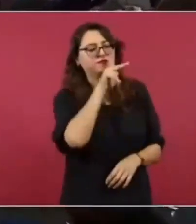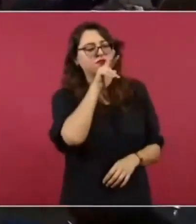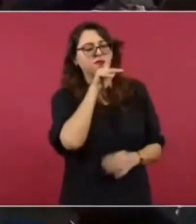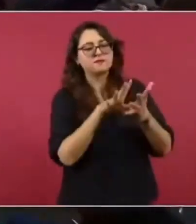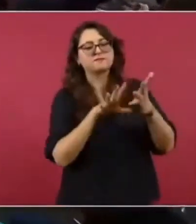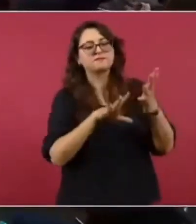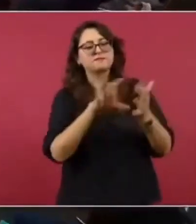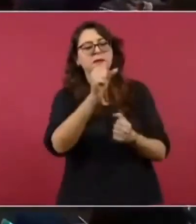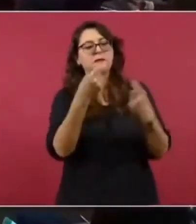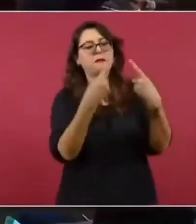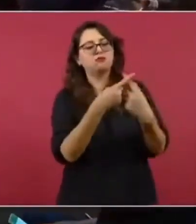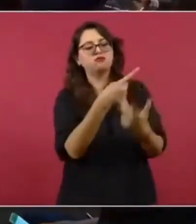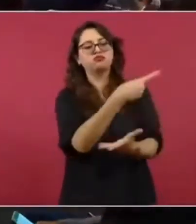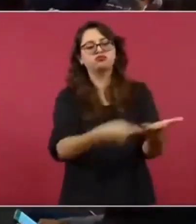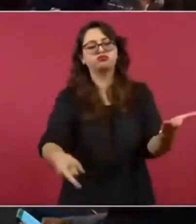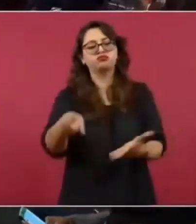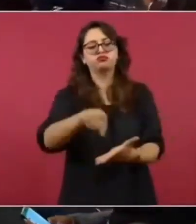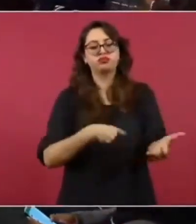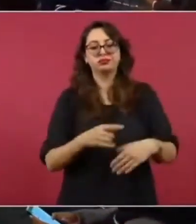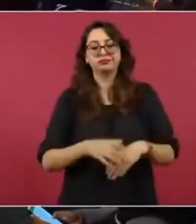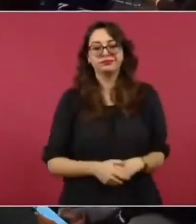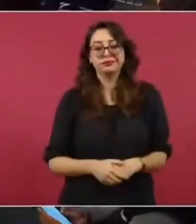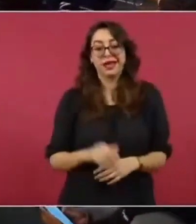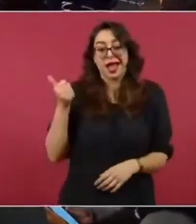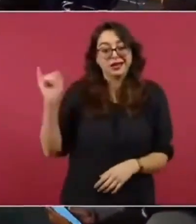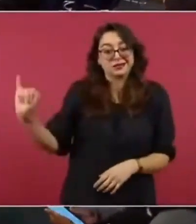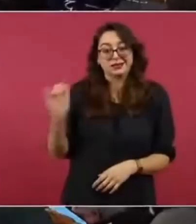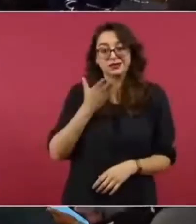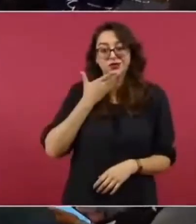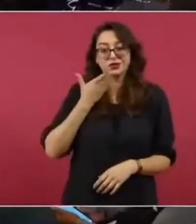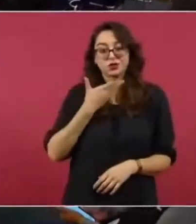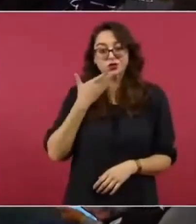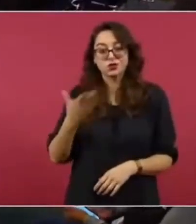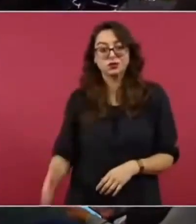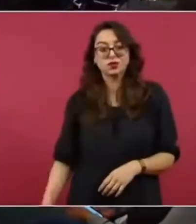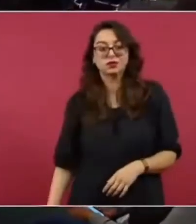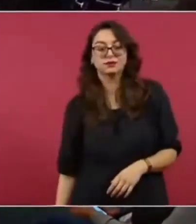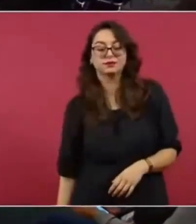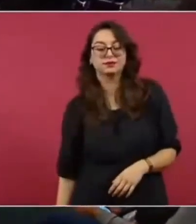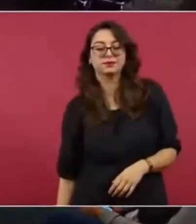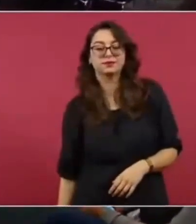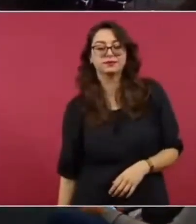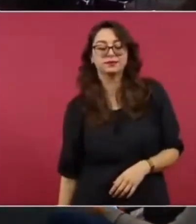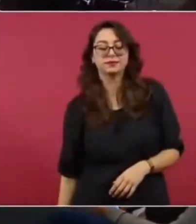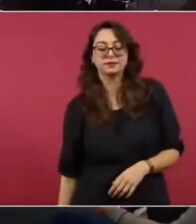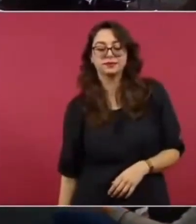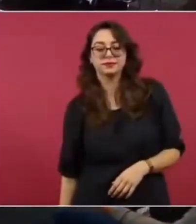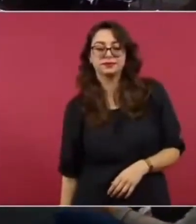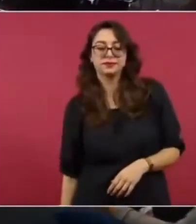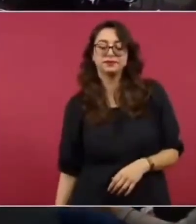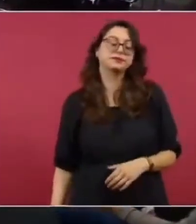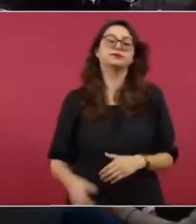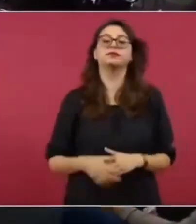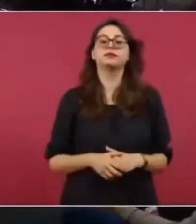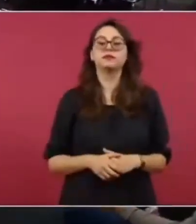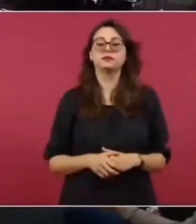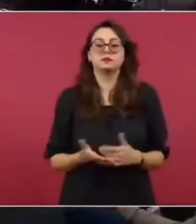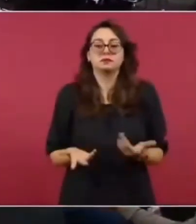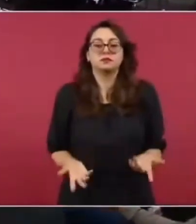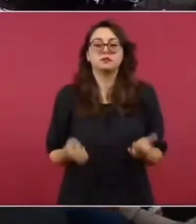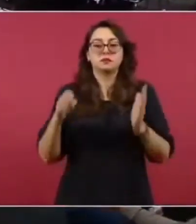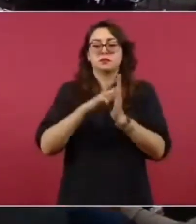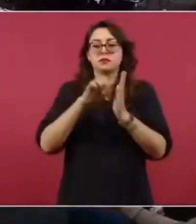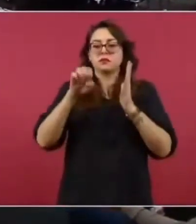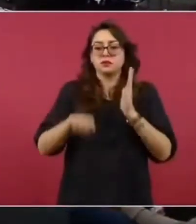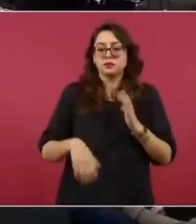reforma que llevaron a cabo para que un trabajador en vez de jubilarse